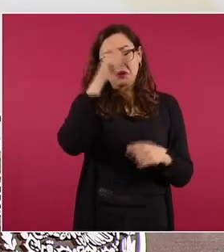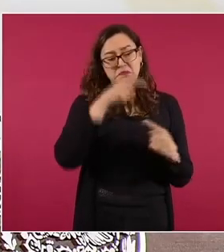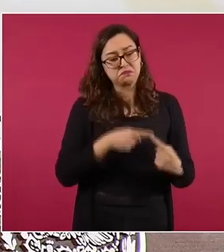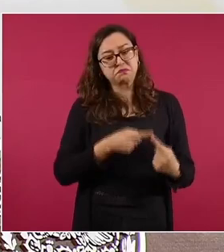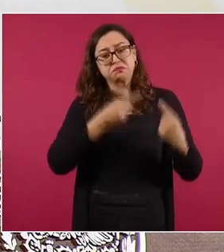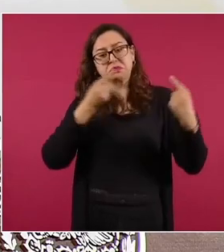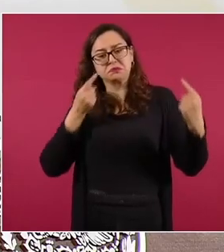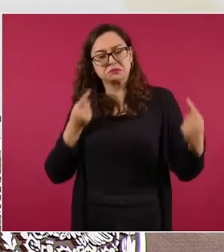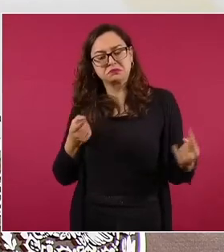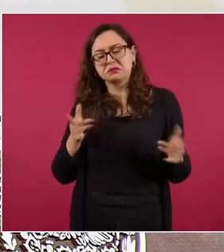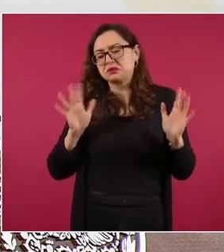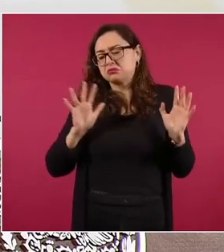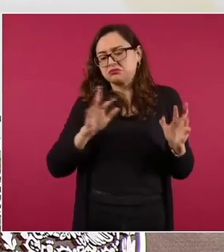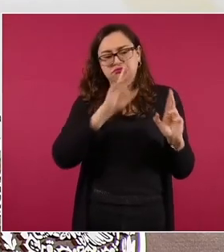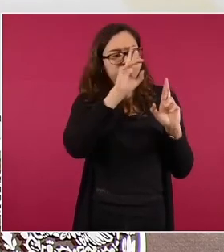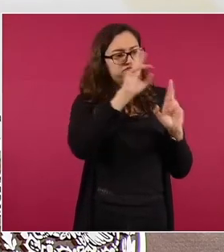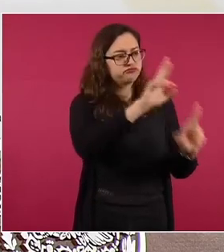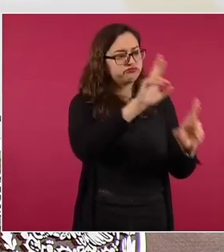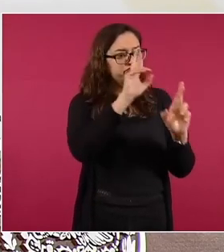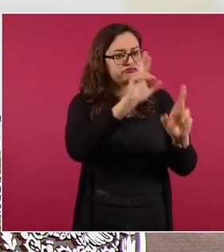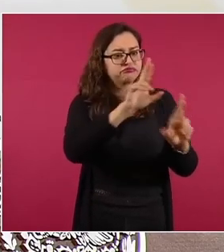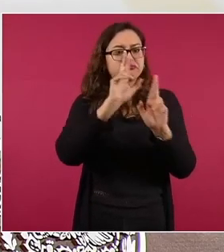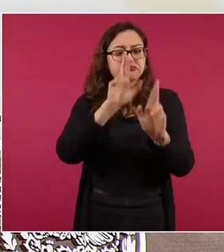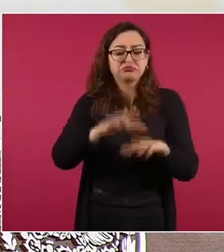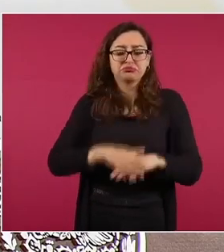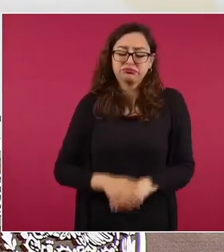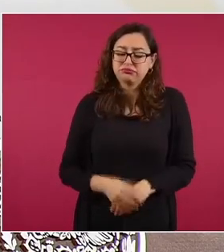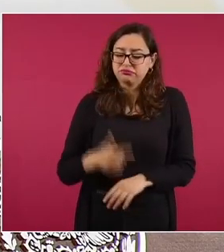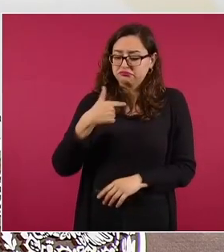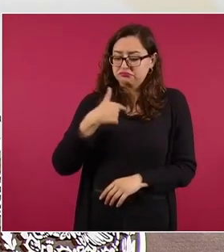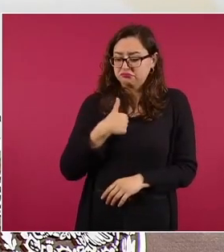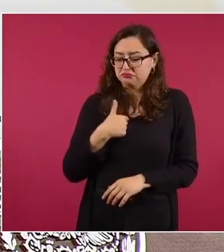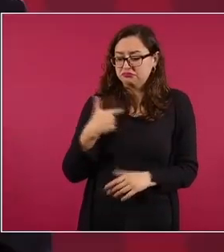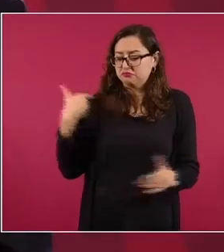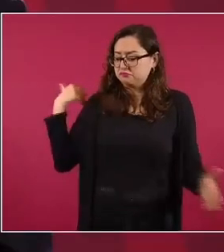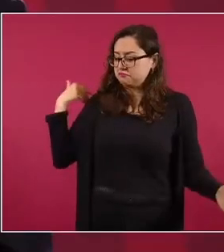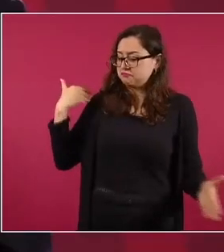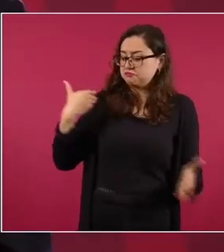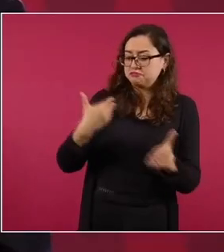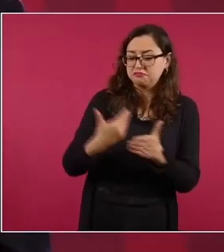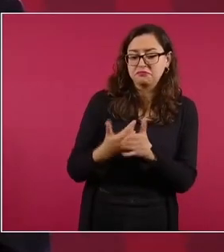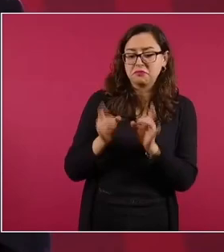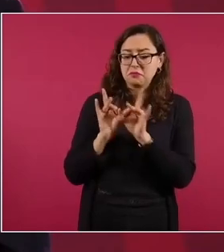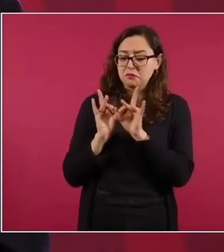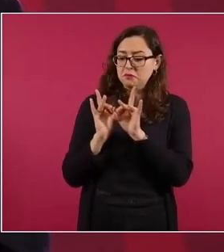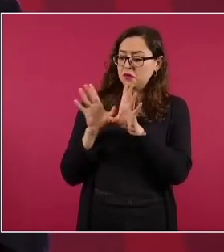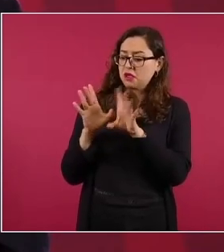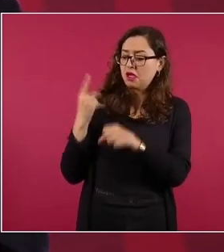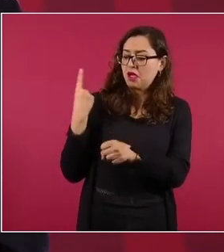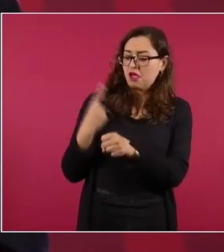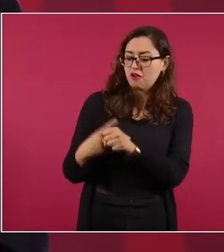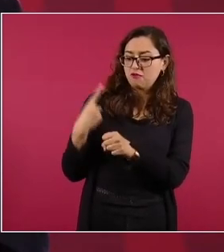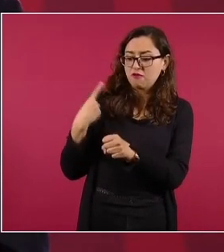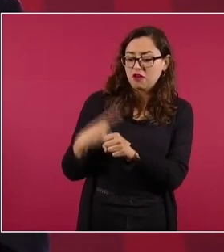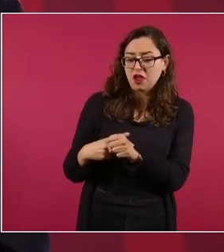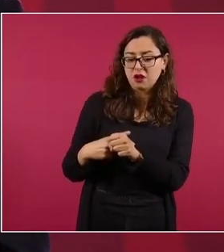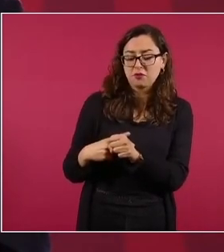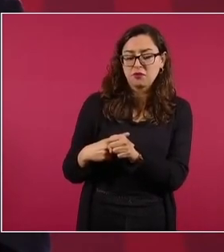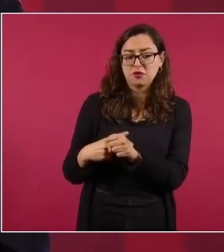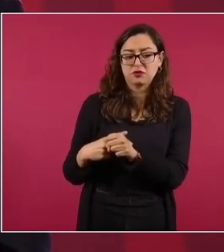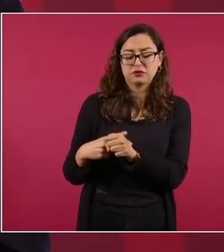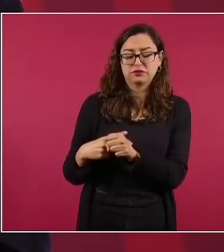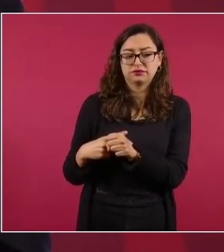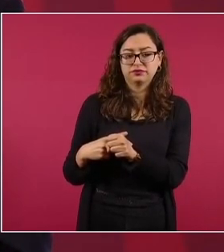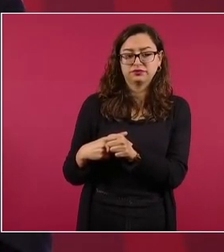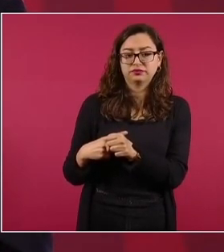cuando me he enfermado, hablando del tema, una vez que me